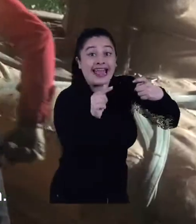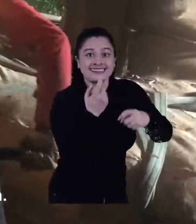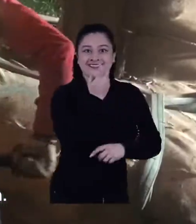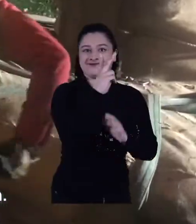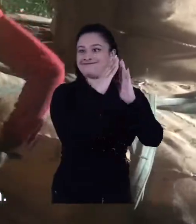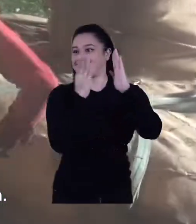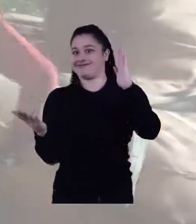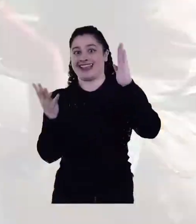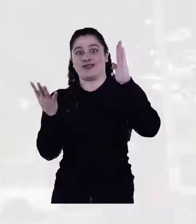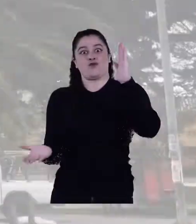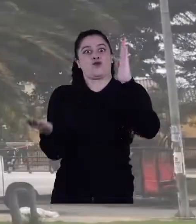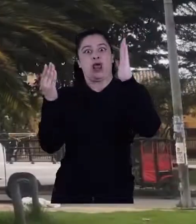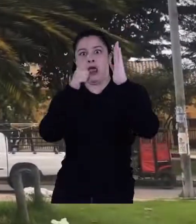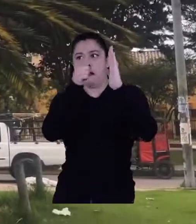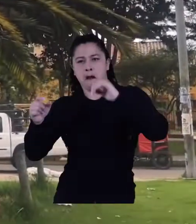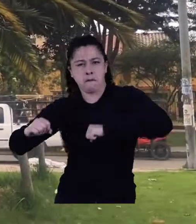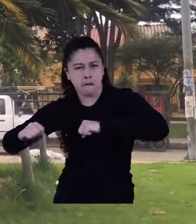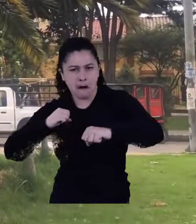4 de la madrugada